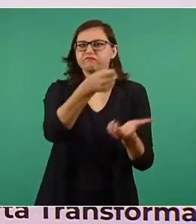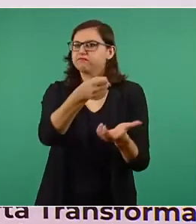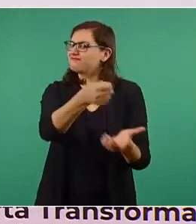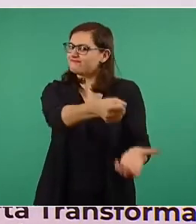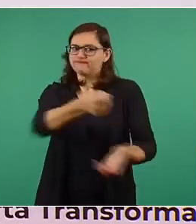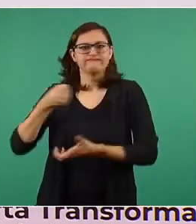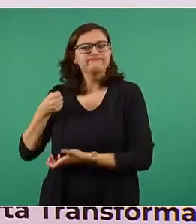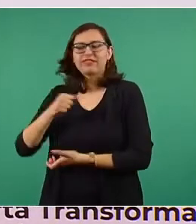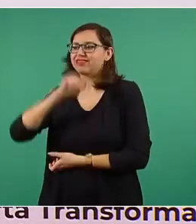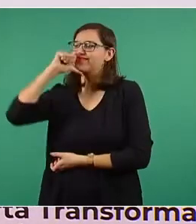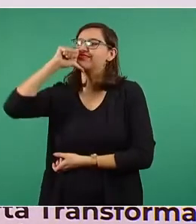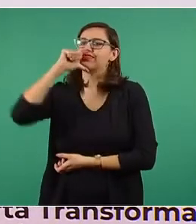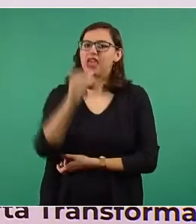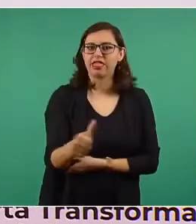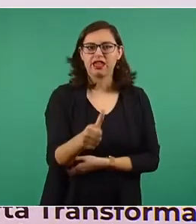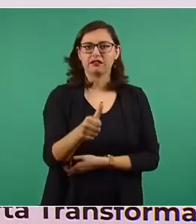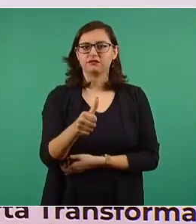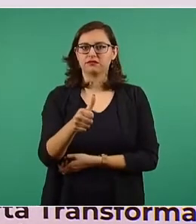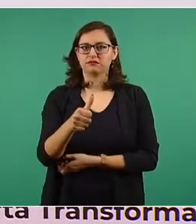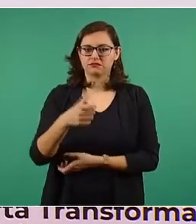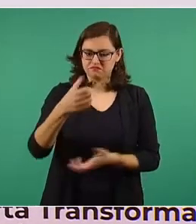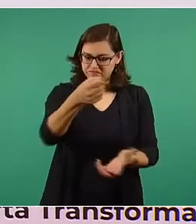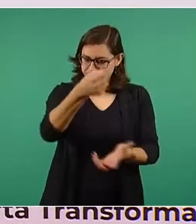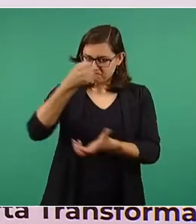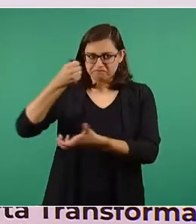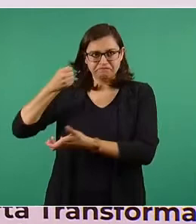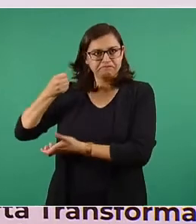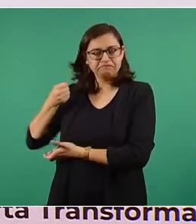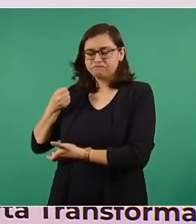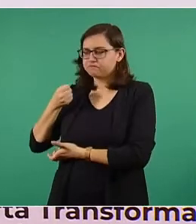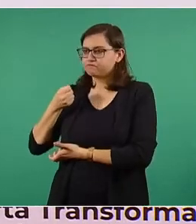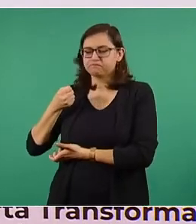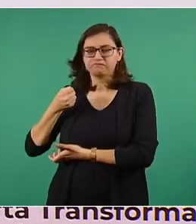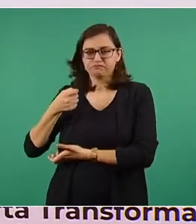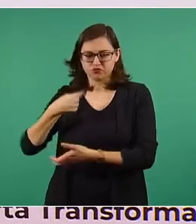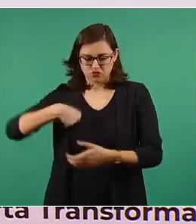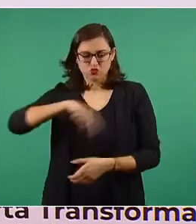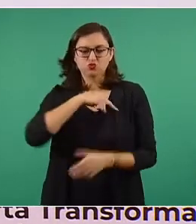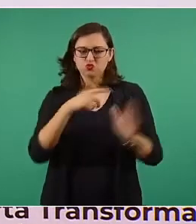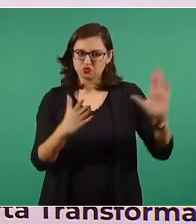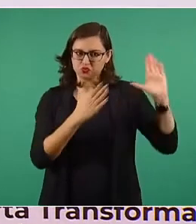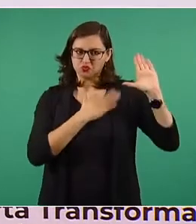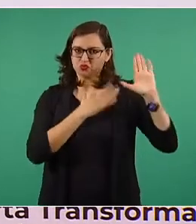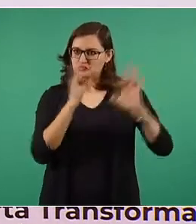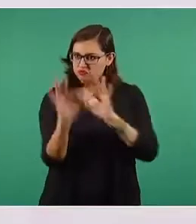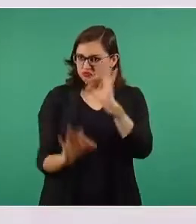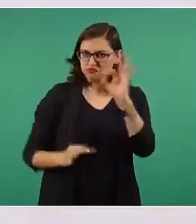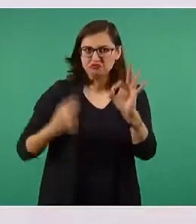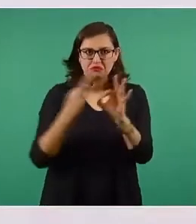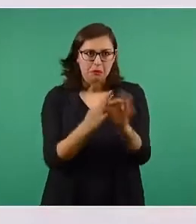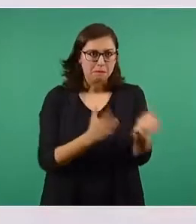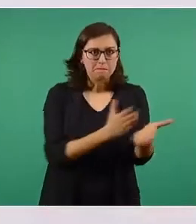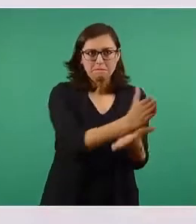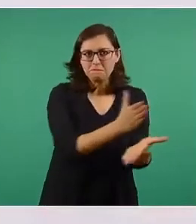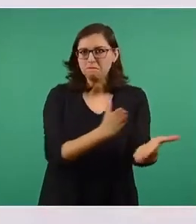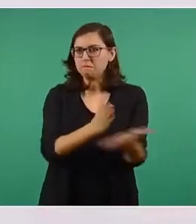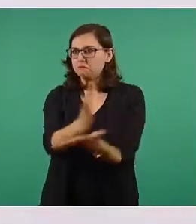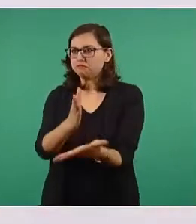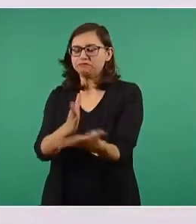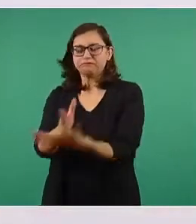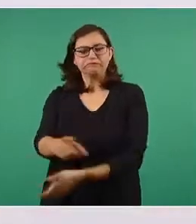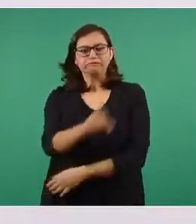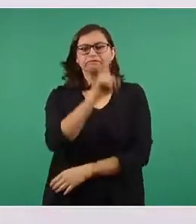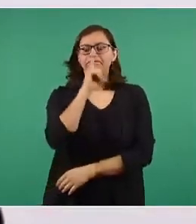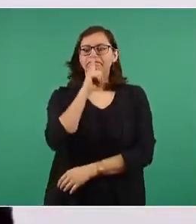Y cumplimos. Es decir, que como pocas veces en esta ocasión no se